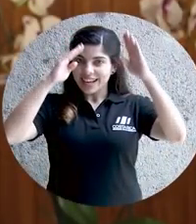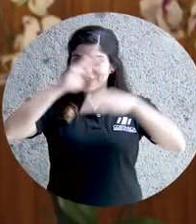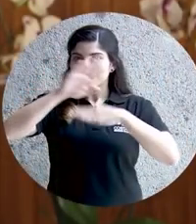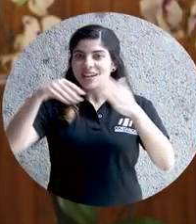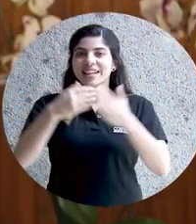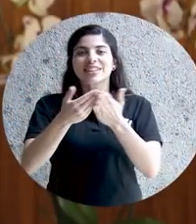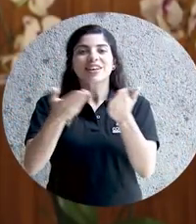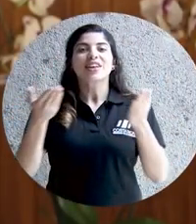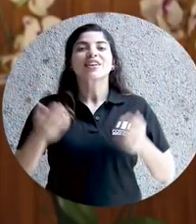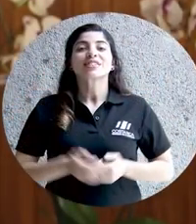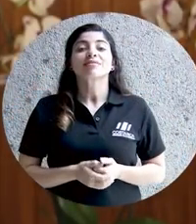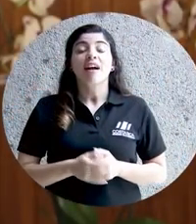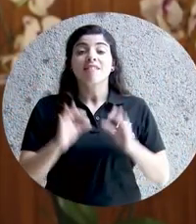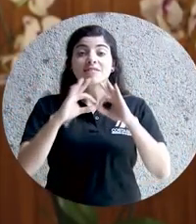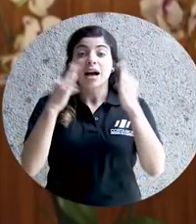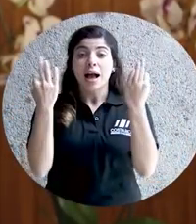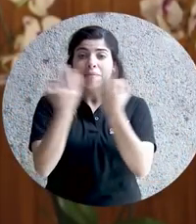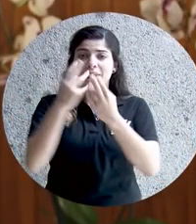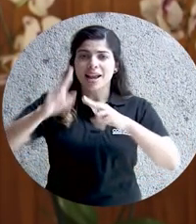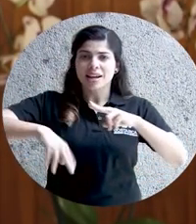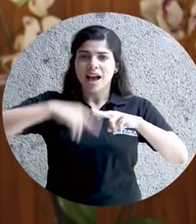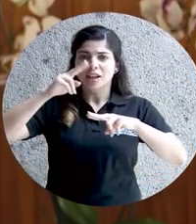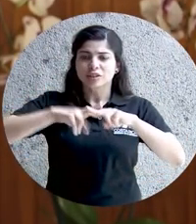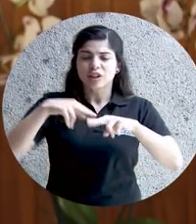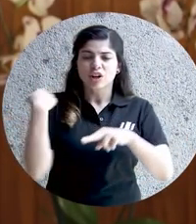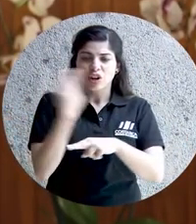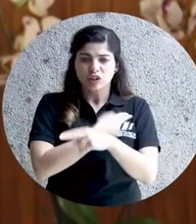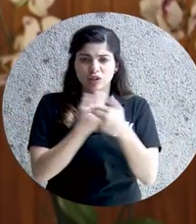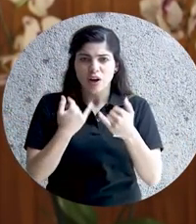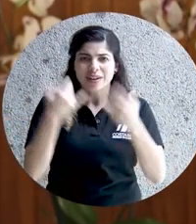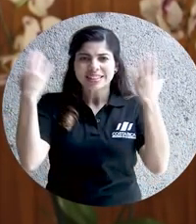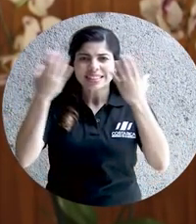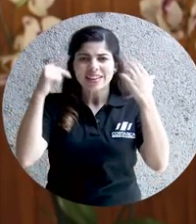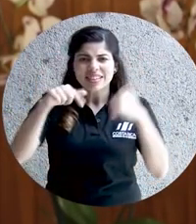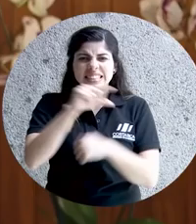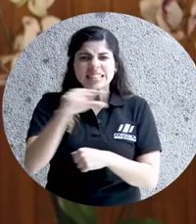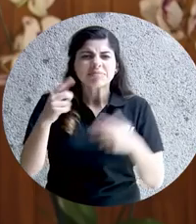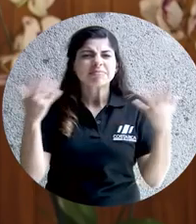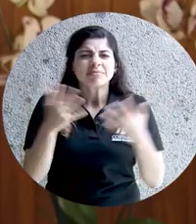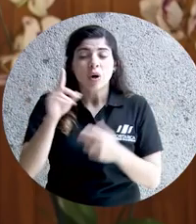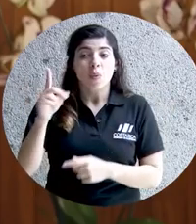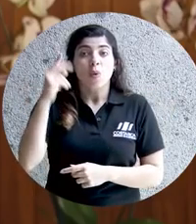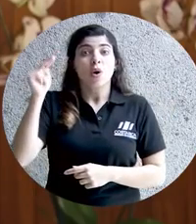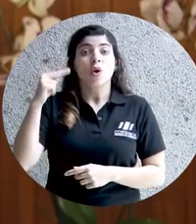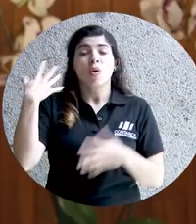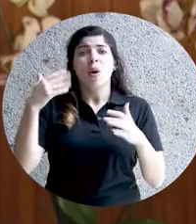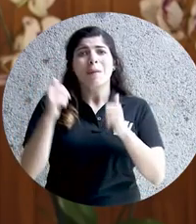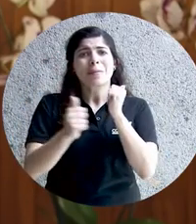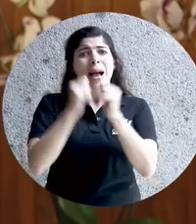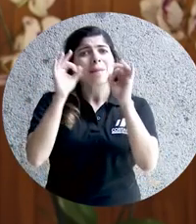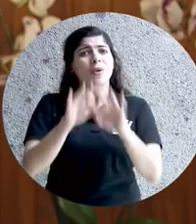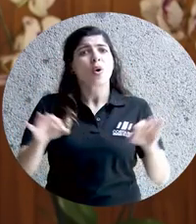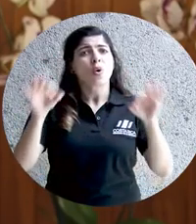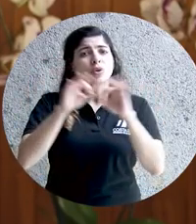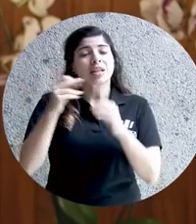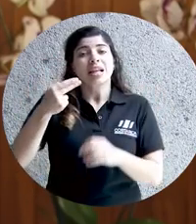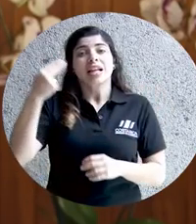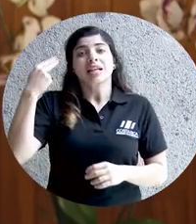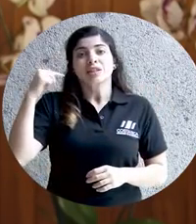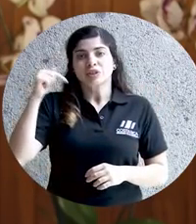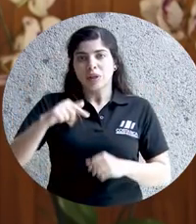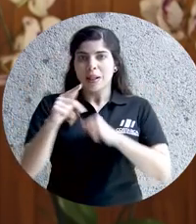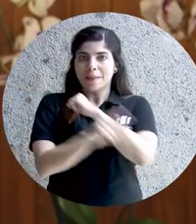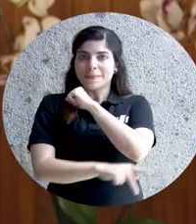Saludos para todas y todos. Como familia nacional, celebramos esta semana una de las noticias más importantes en la historia